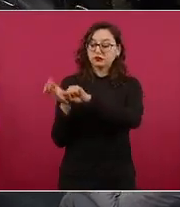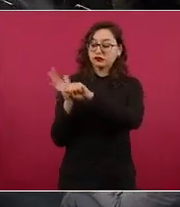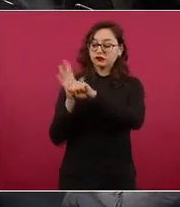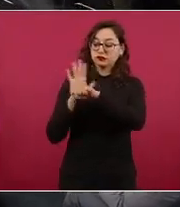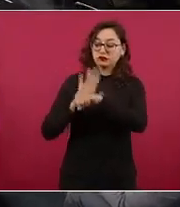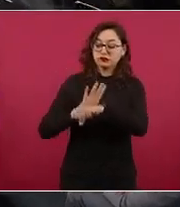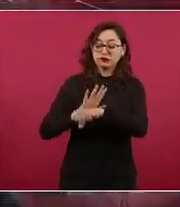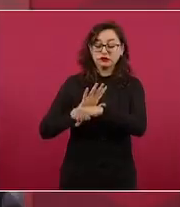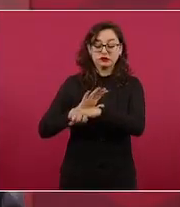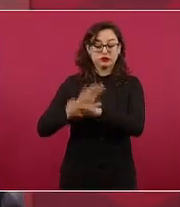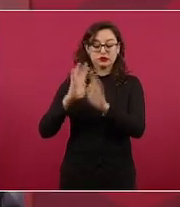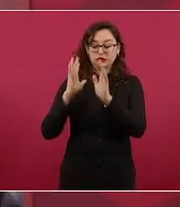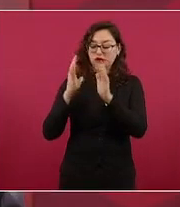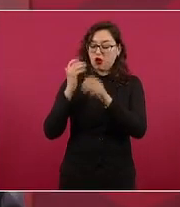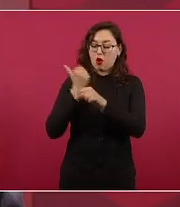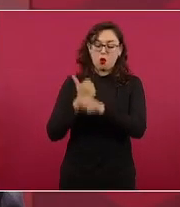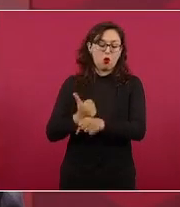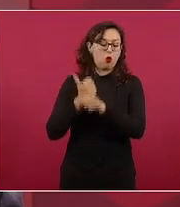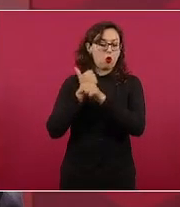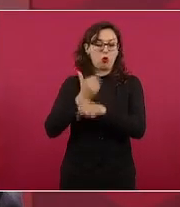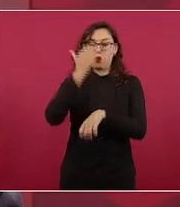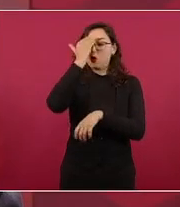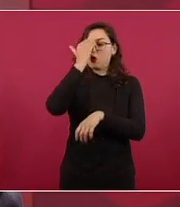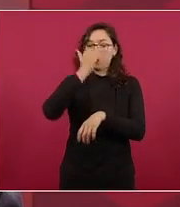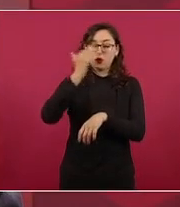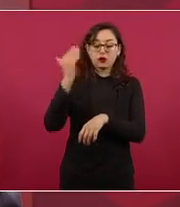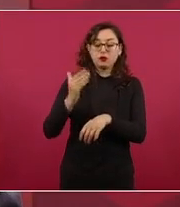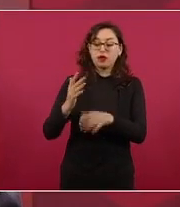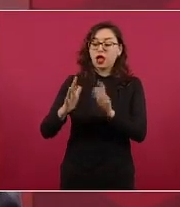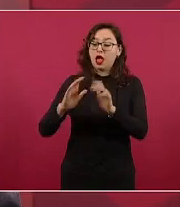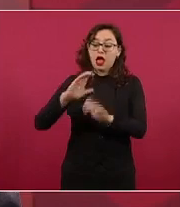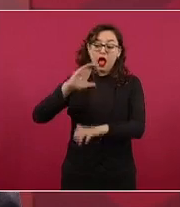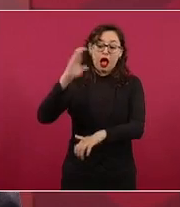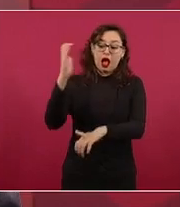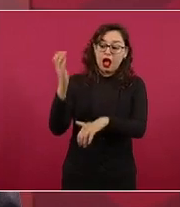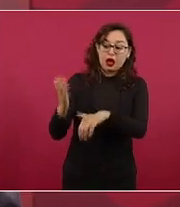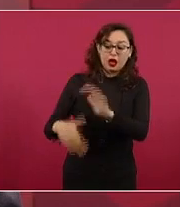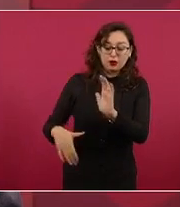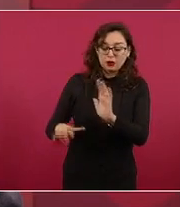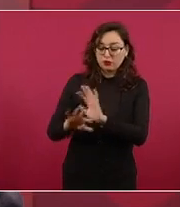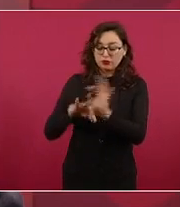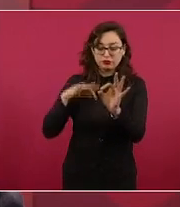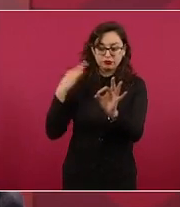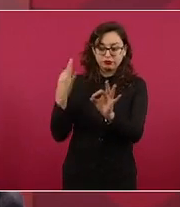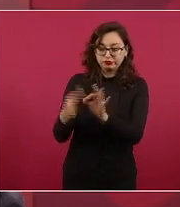como 20 o 30 refinerías